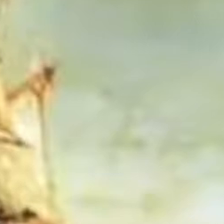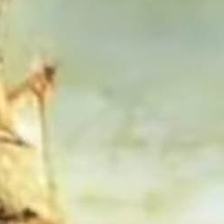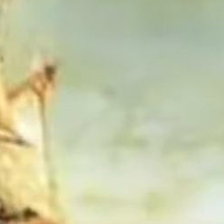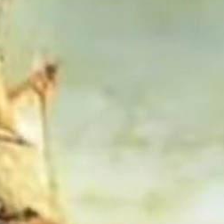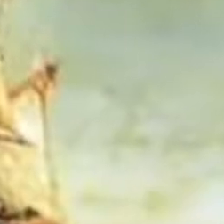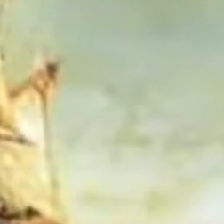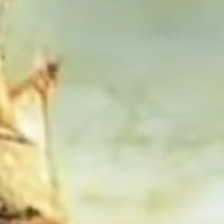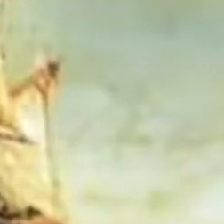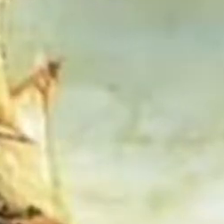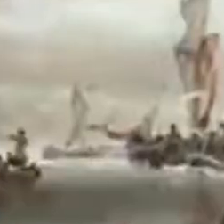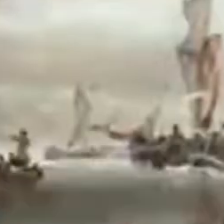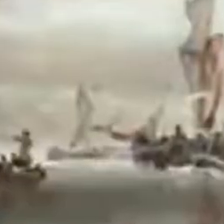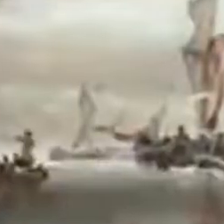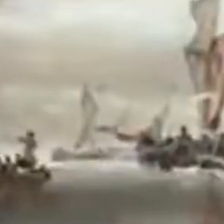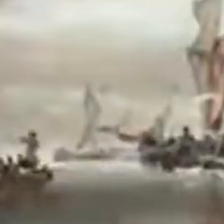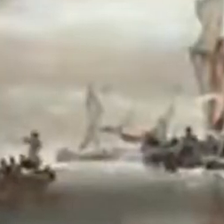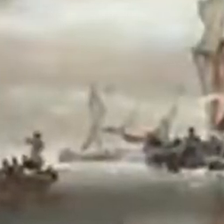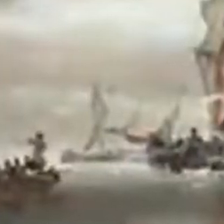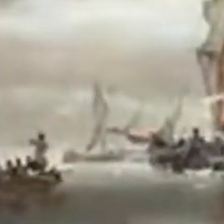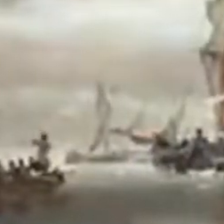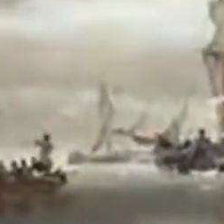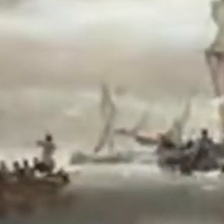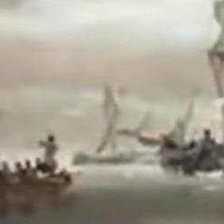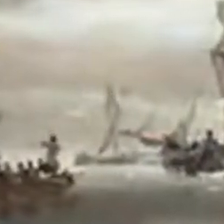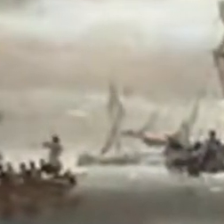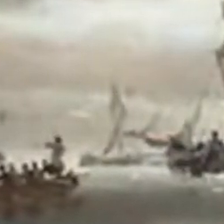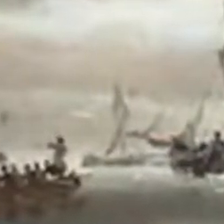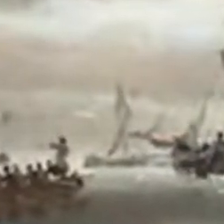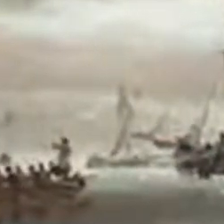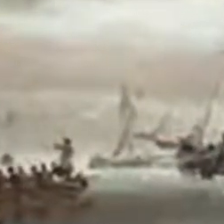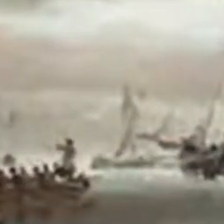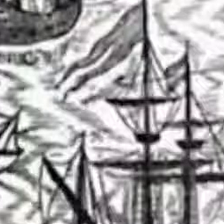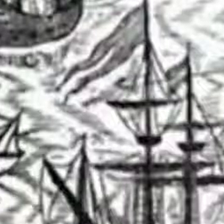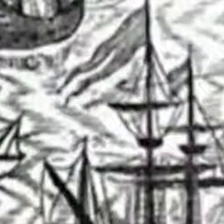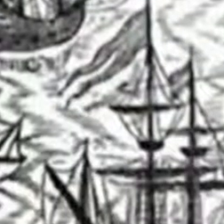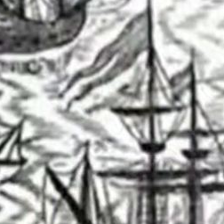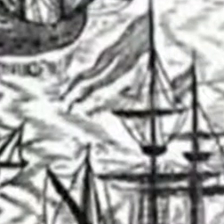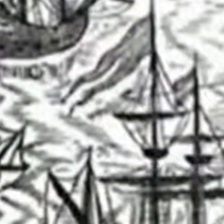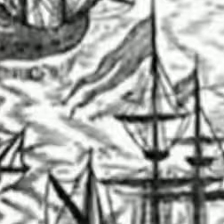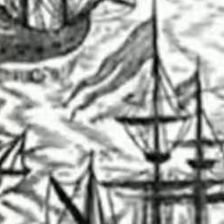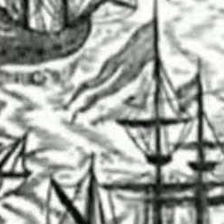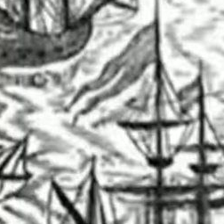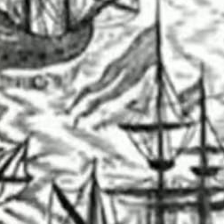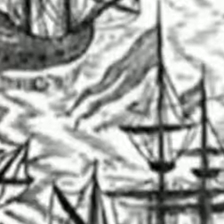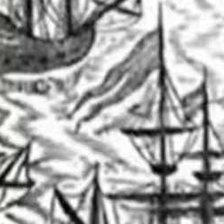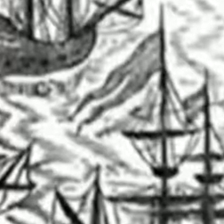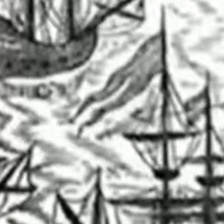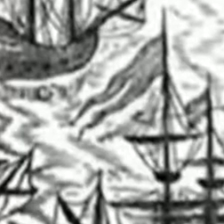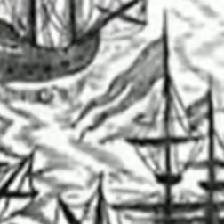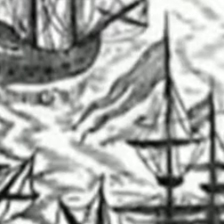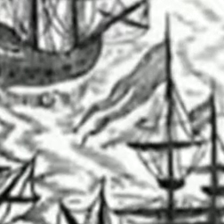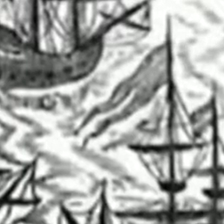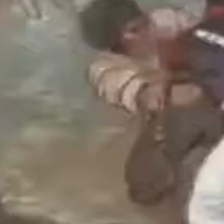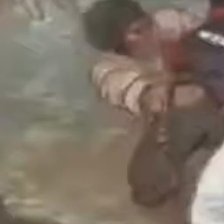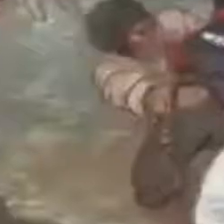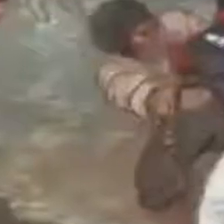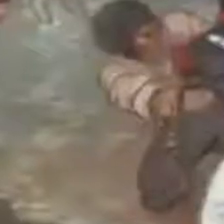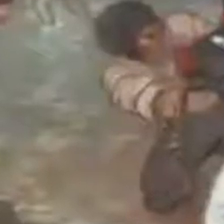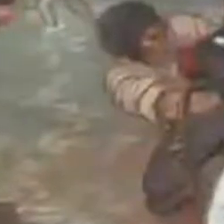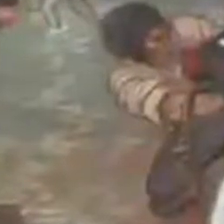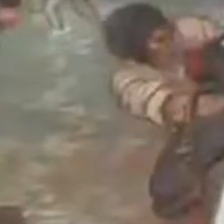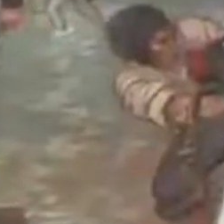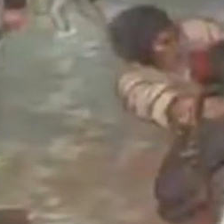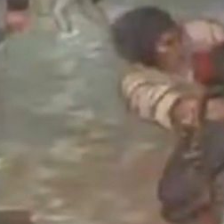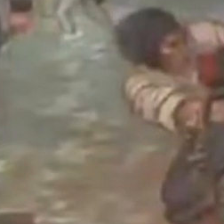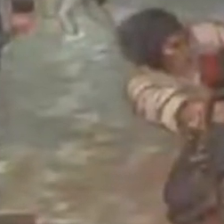defender el virreinato. Por otro lado el documento detalla la situación en el puerto de Pisco confirmando la presencia de nueve bucas de la